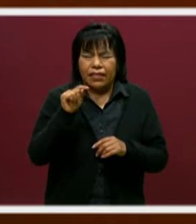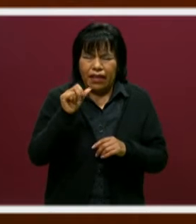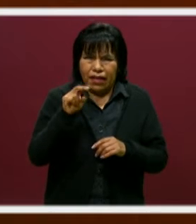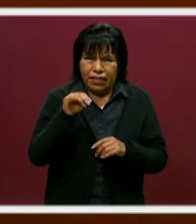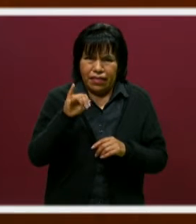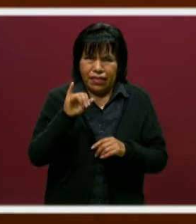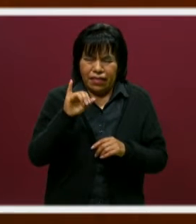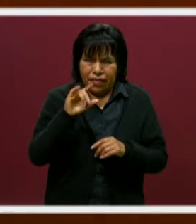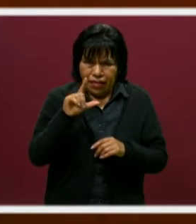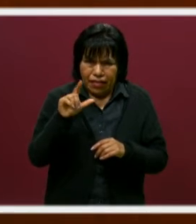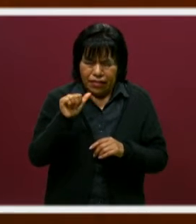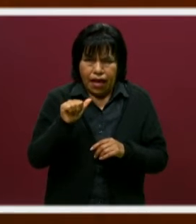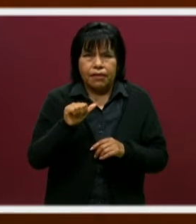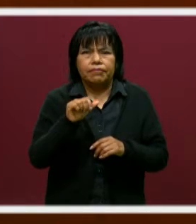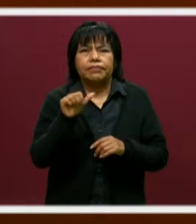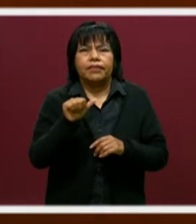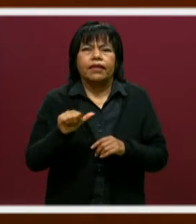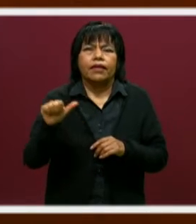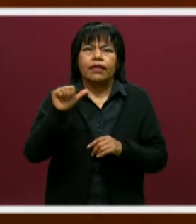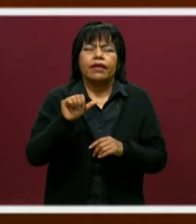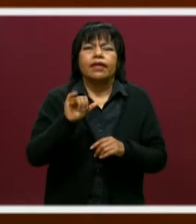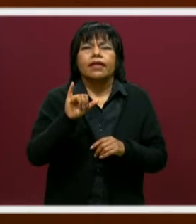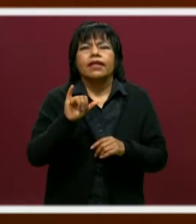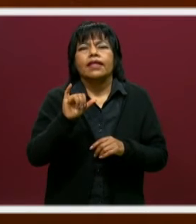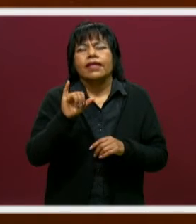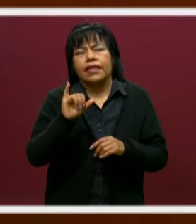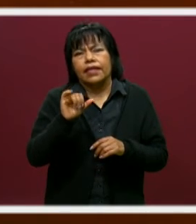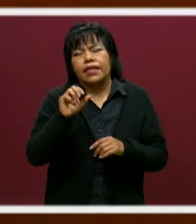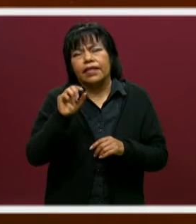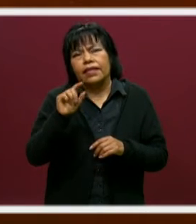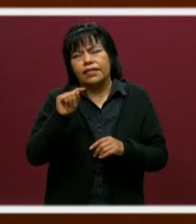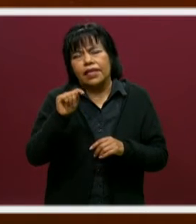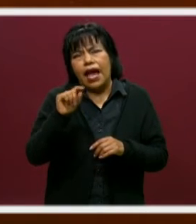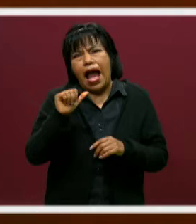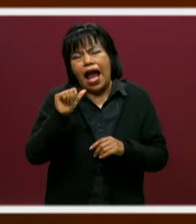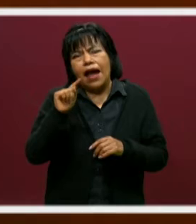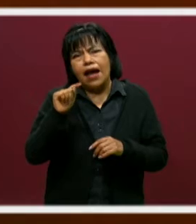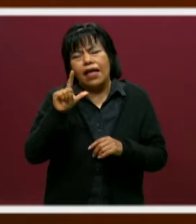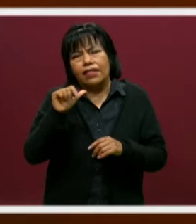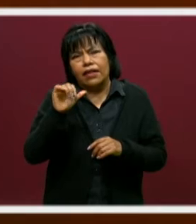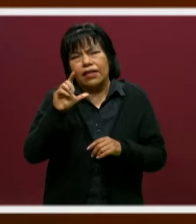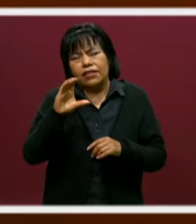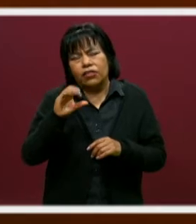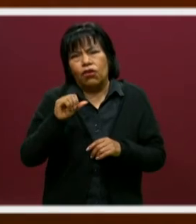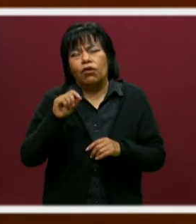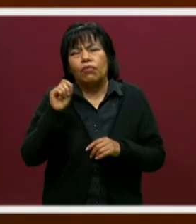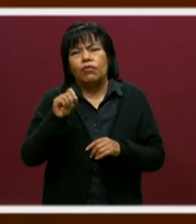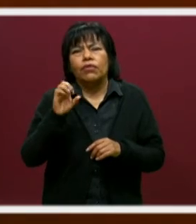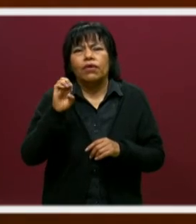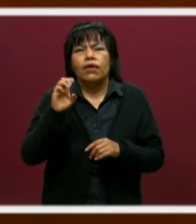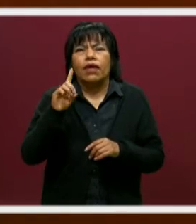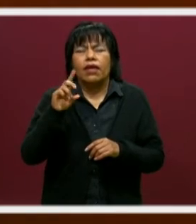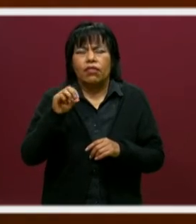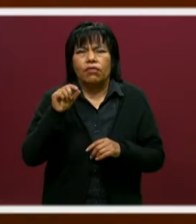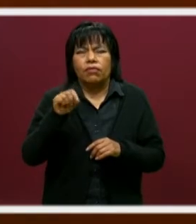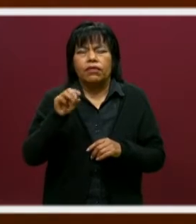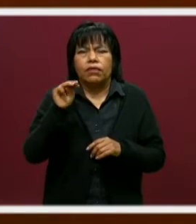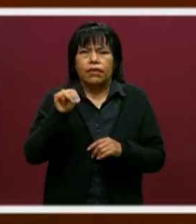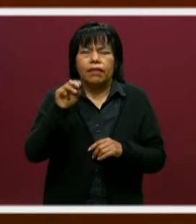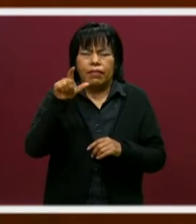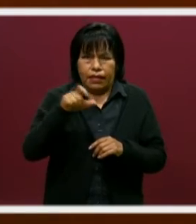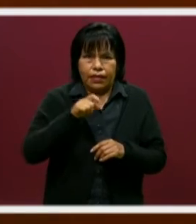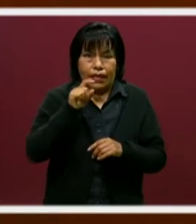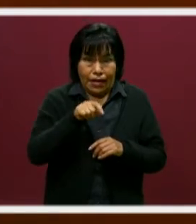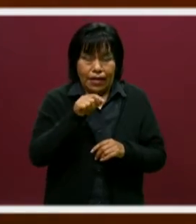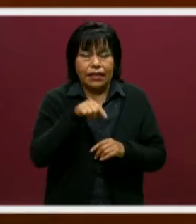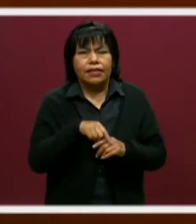Ventanilla arroba itzatlisco.edu.mx. Y